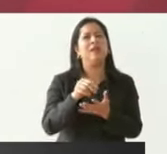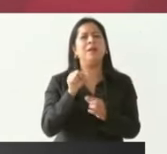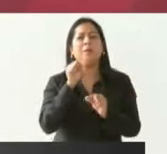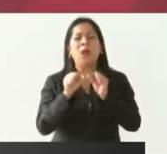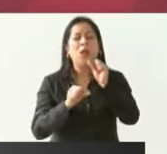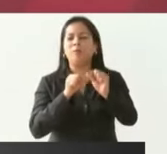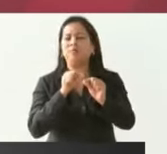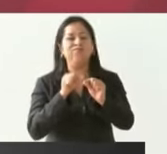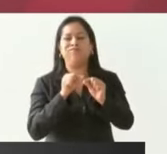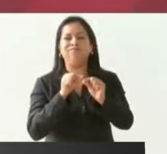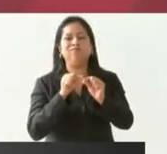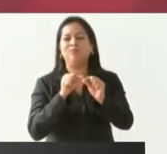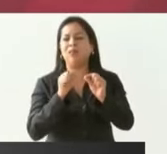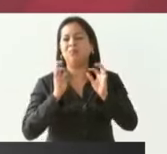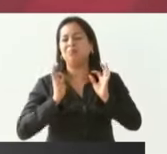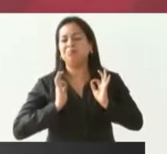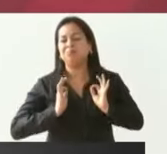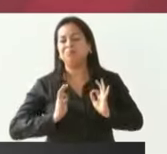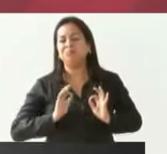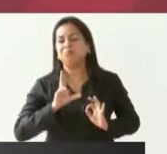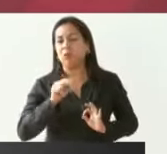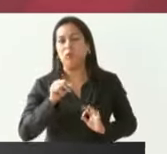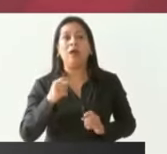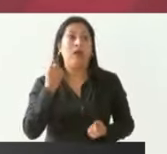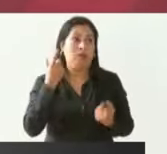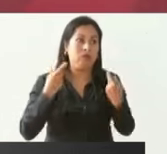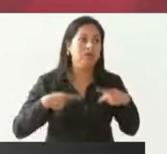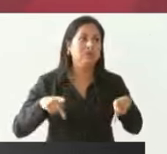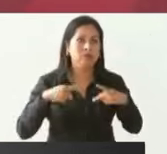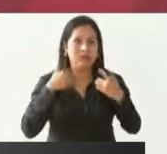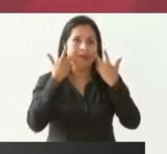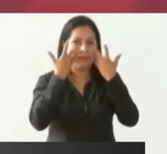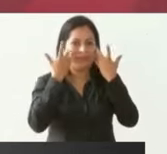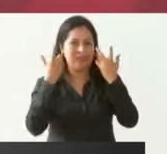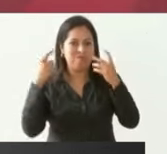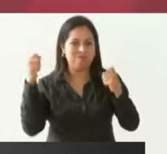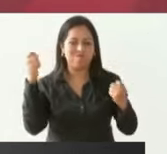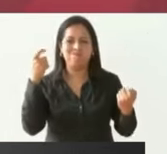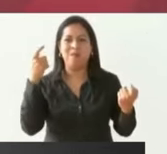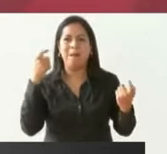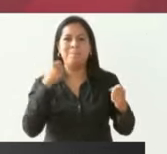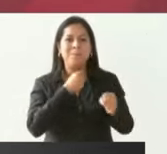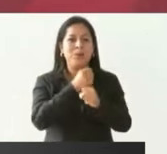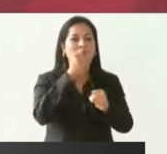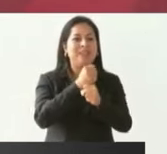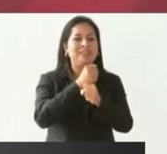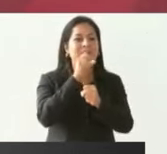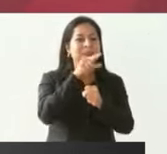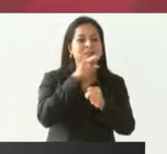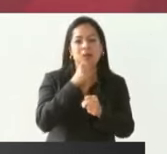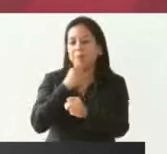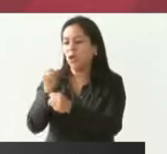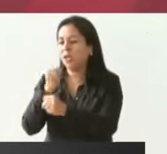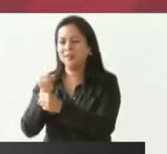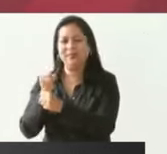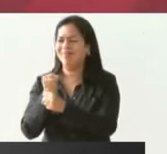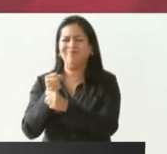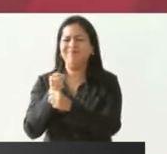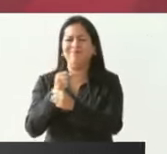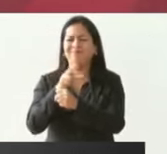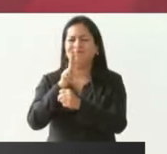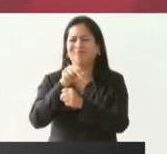porque hay quienes quieren enfrentar la violencia con la violencia y eso no